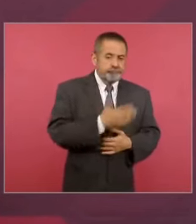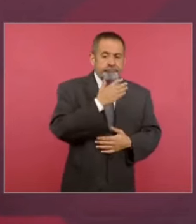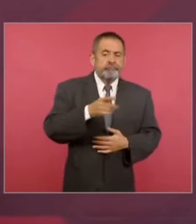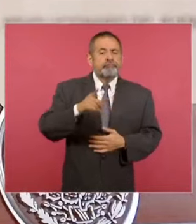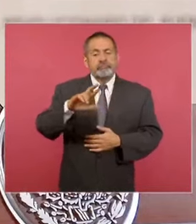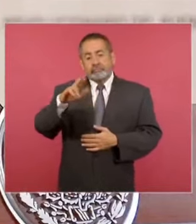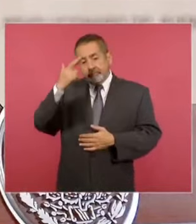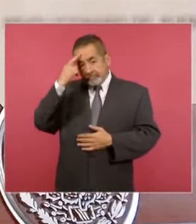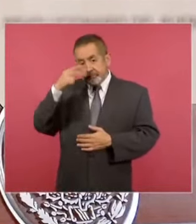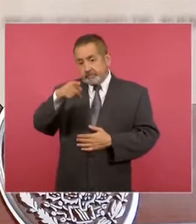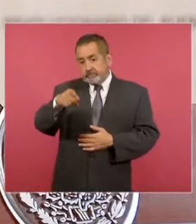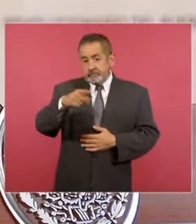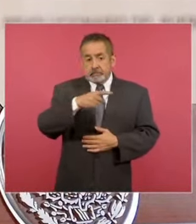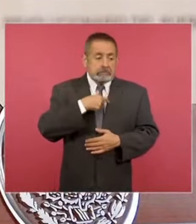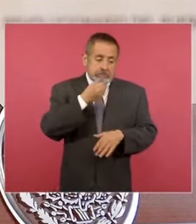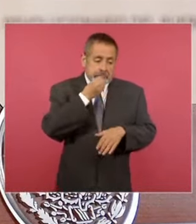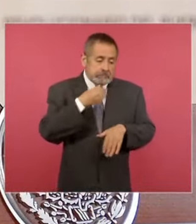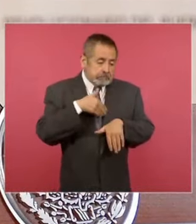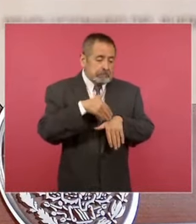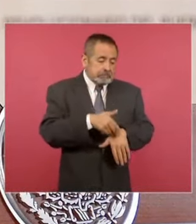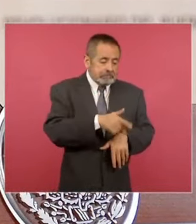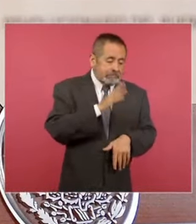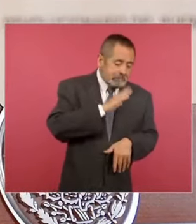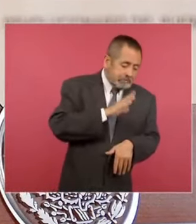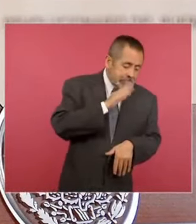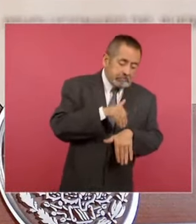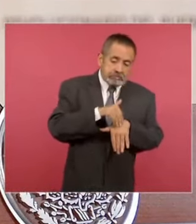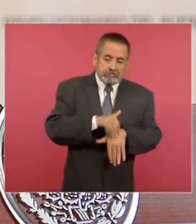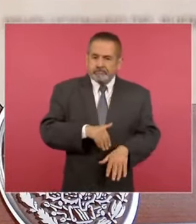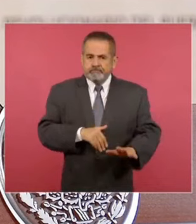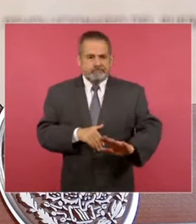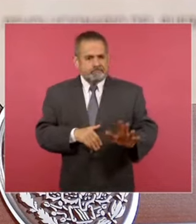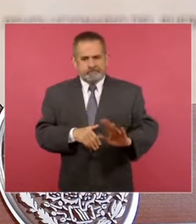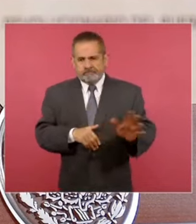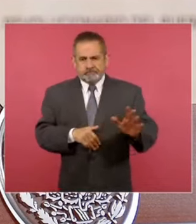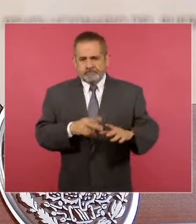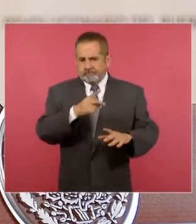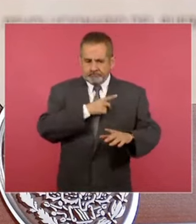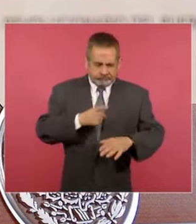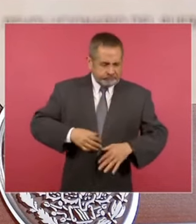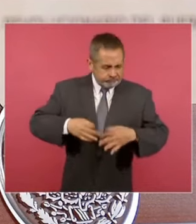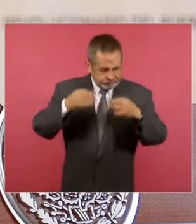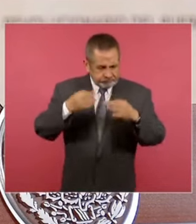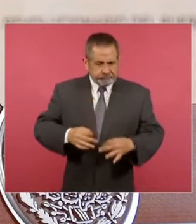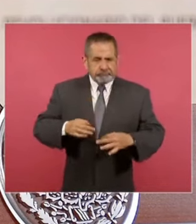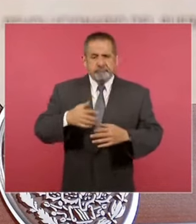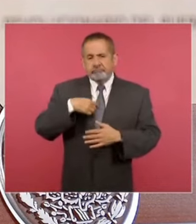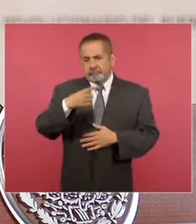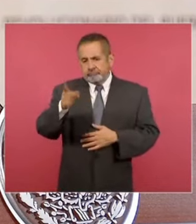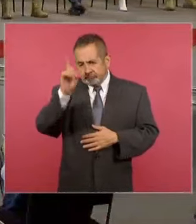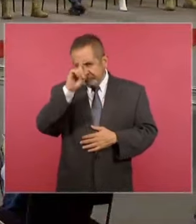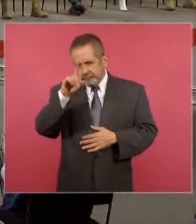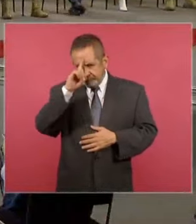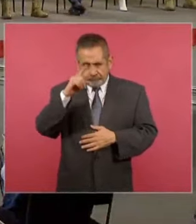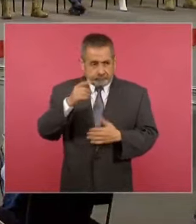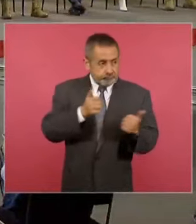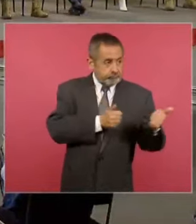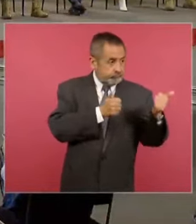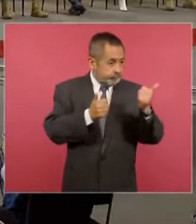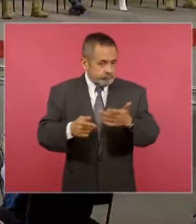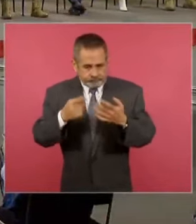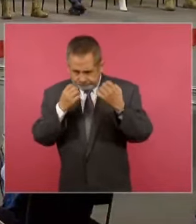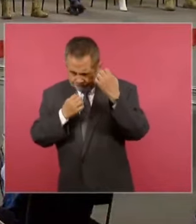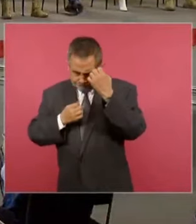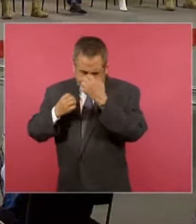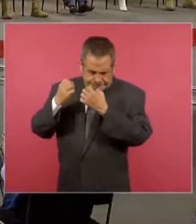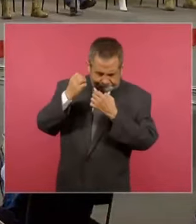ustedes no están obligados a recibir cilindros en mal estado, más bien les aconsejo que lo revisen antes de